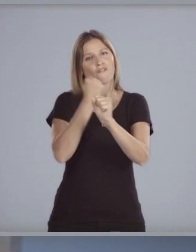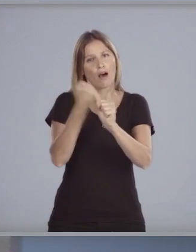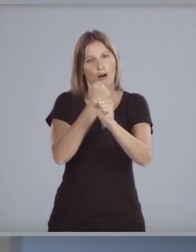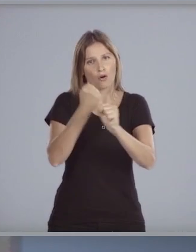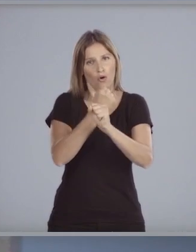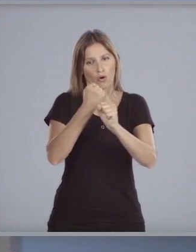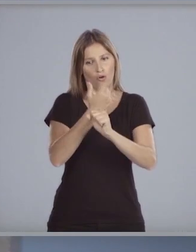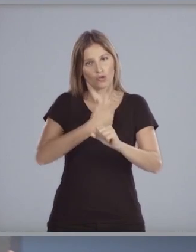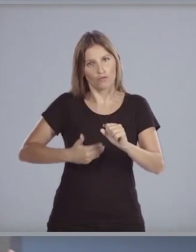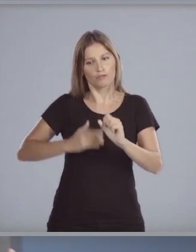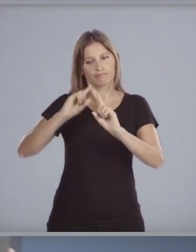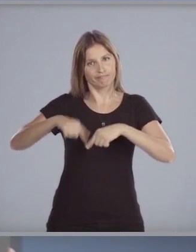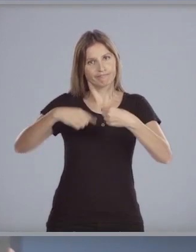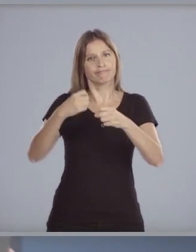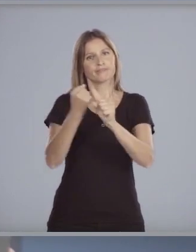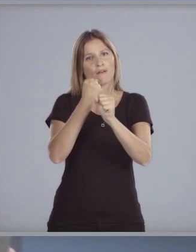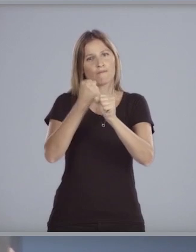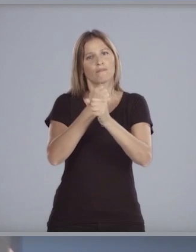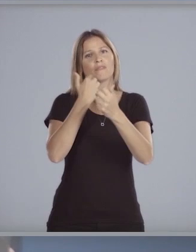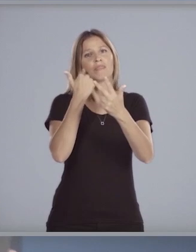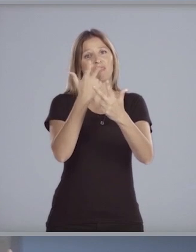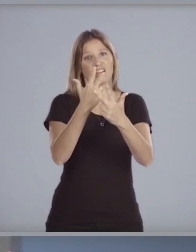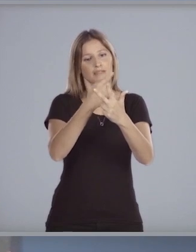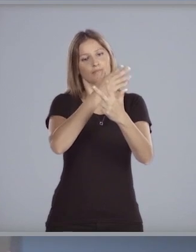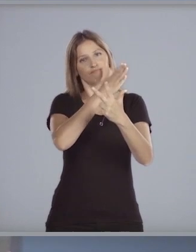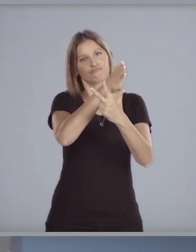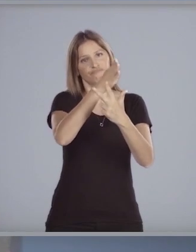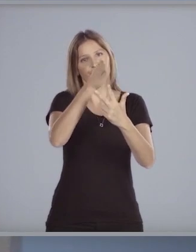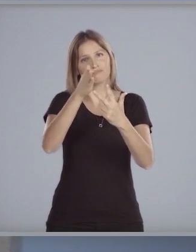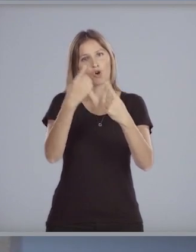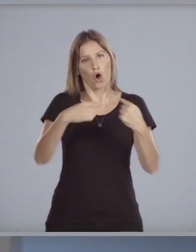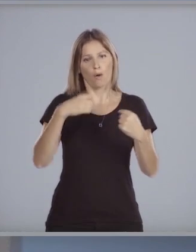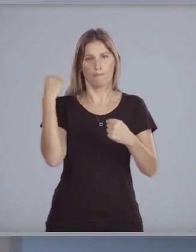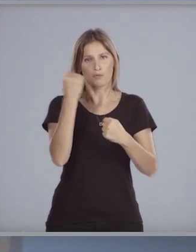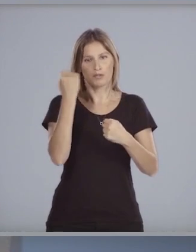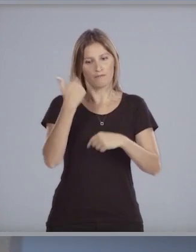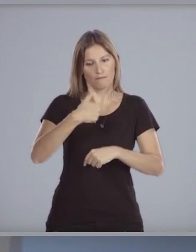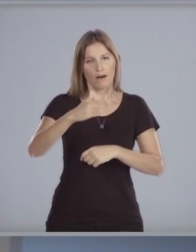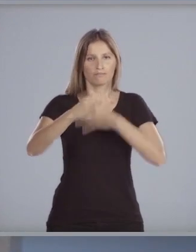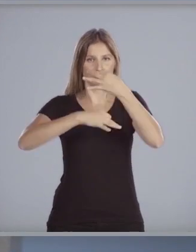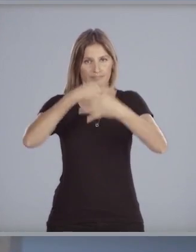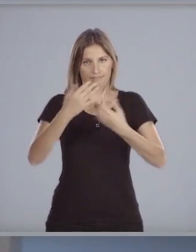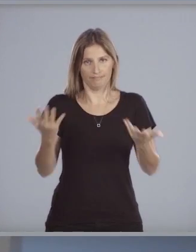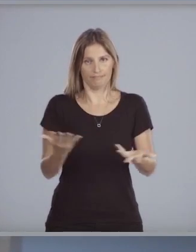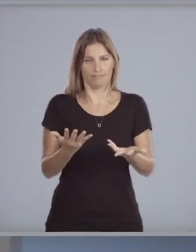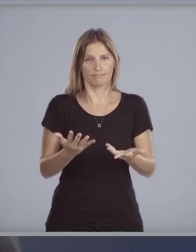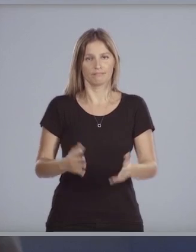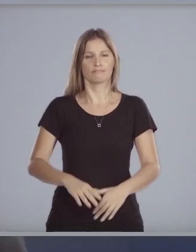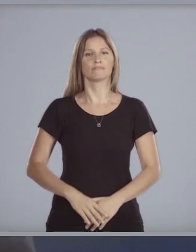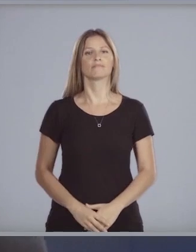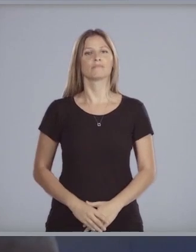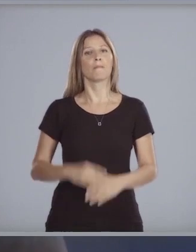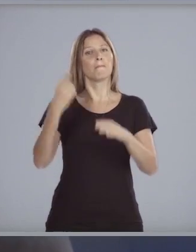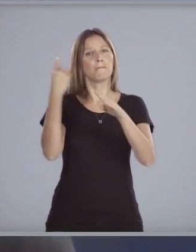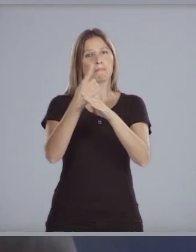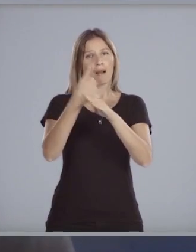se sustentará en tres pilares fundamentales a los que me referiré seguidamente. El